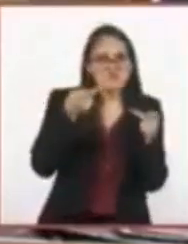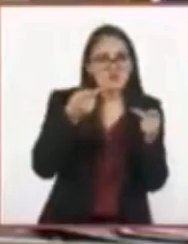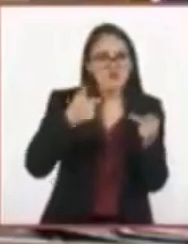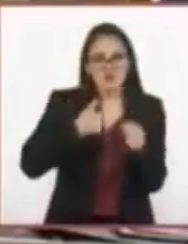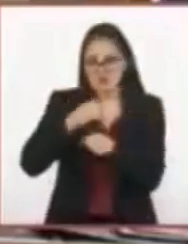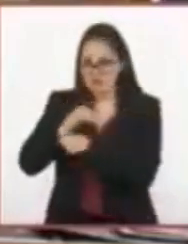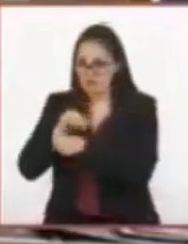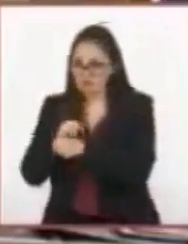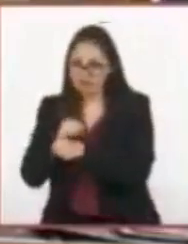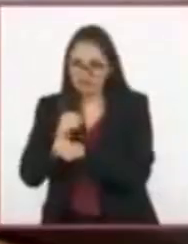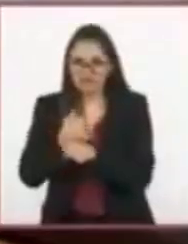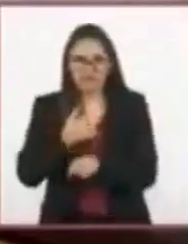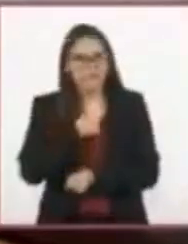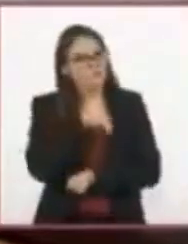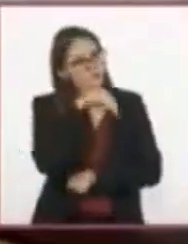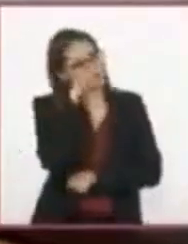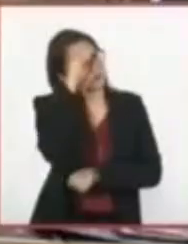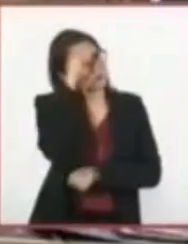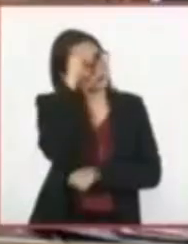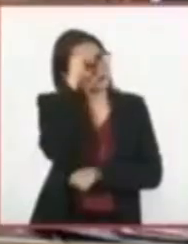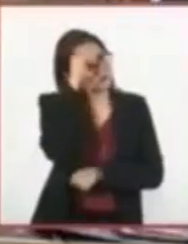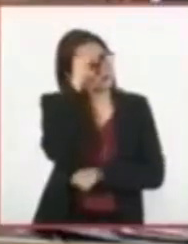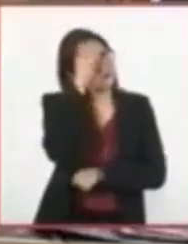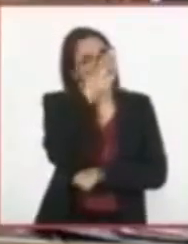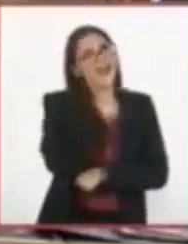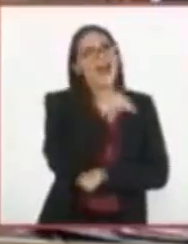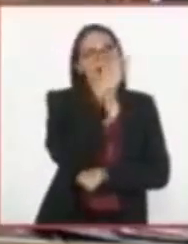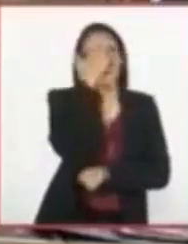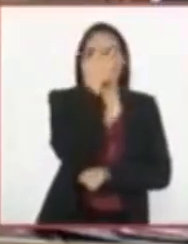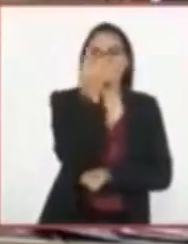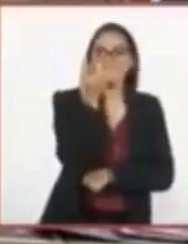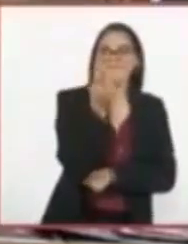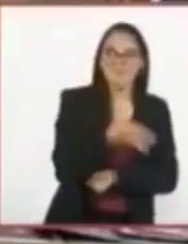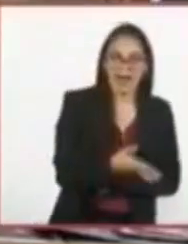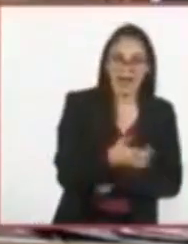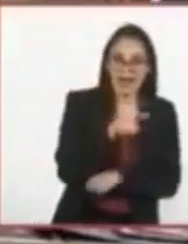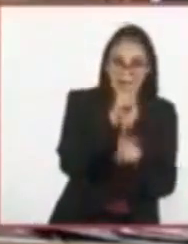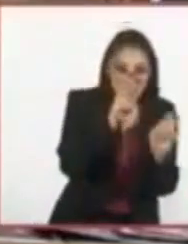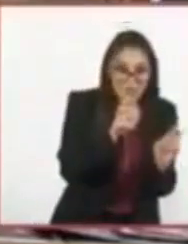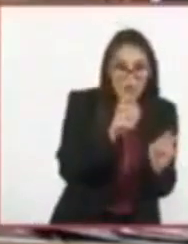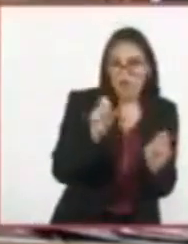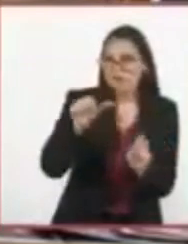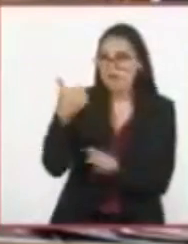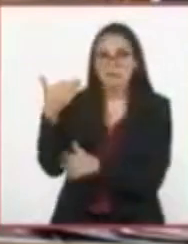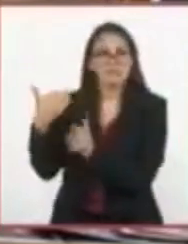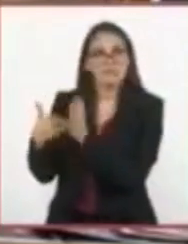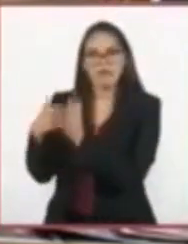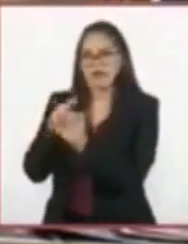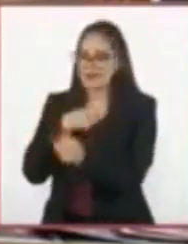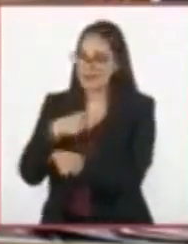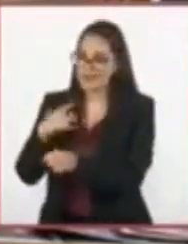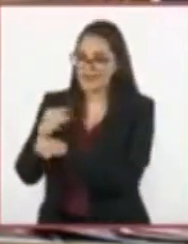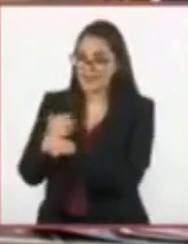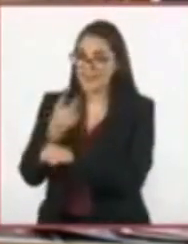obtenemos al cuestionarnos sobre lo que sabemos del tema y lo que deseamos saber.